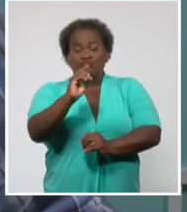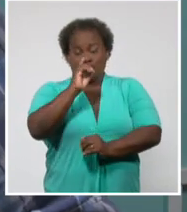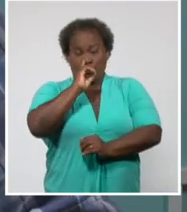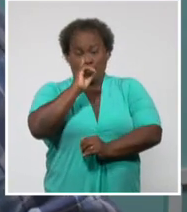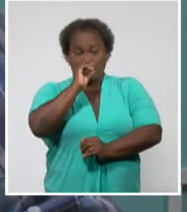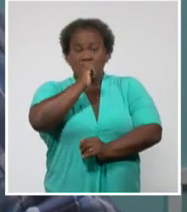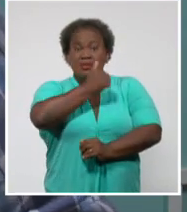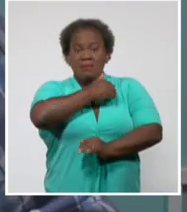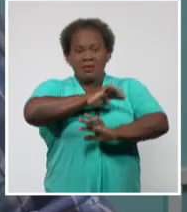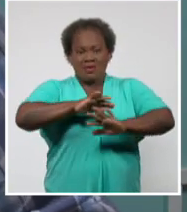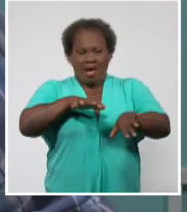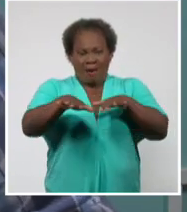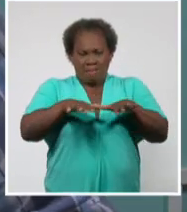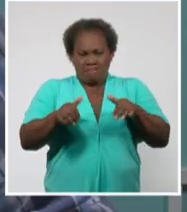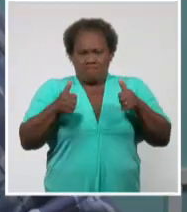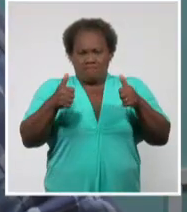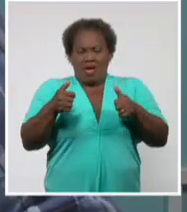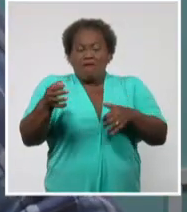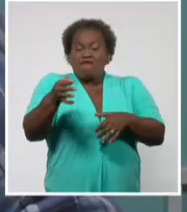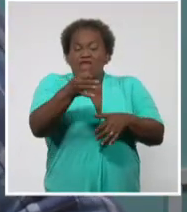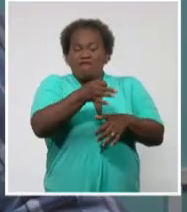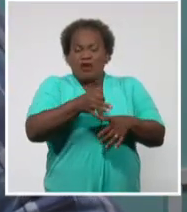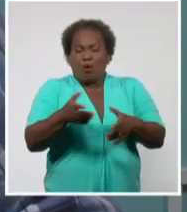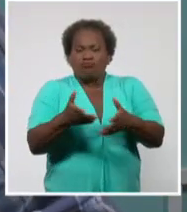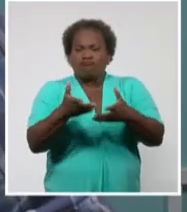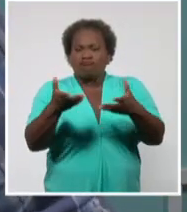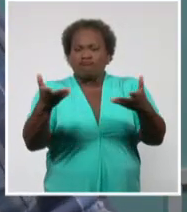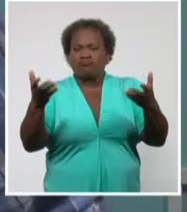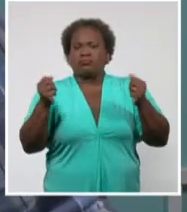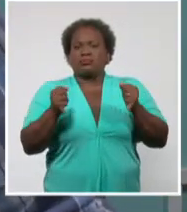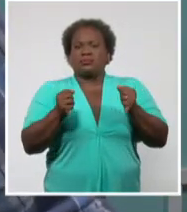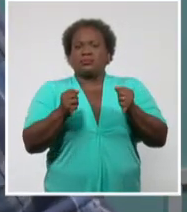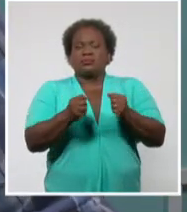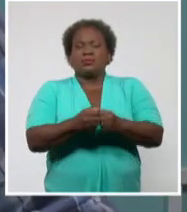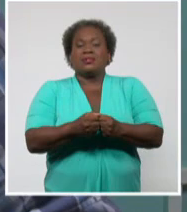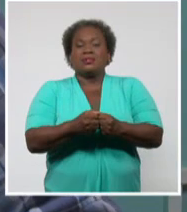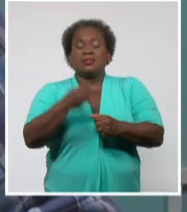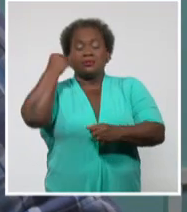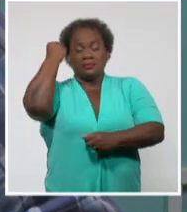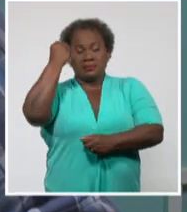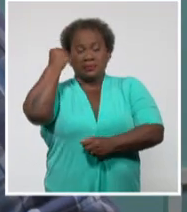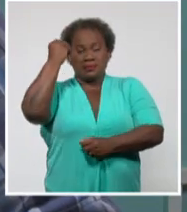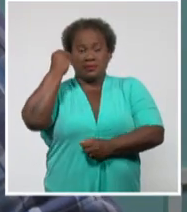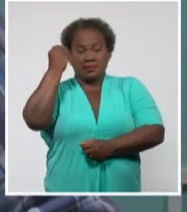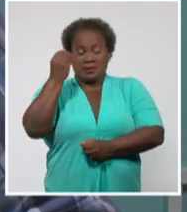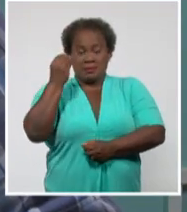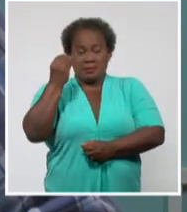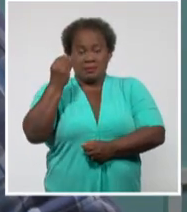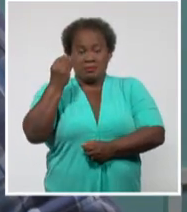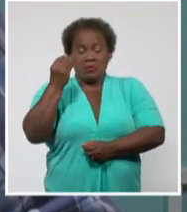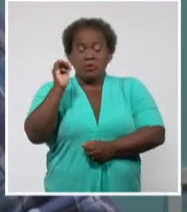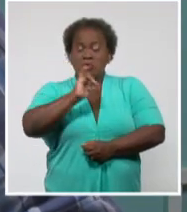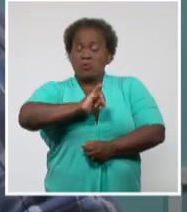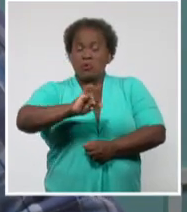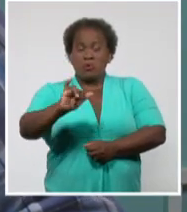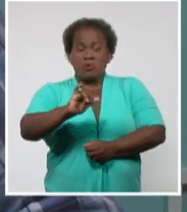va a ser mejor inclusive para el cultivo, a partir de también lograr